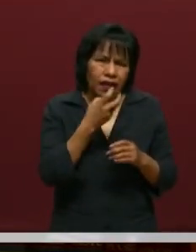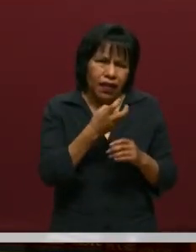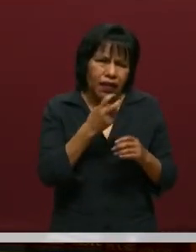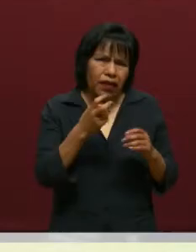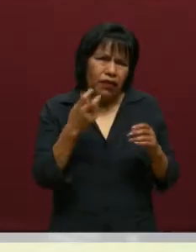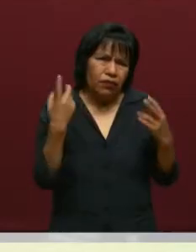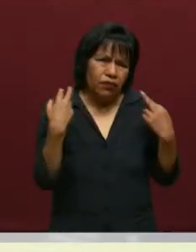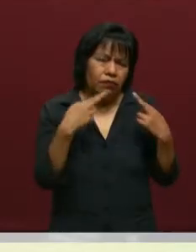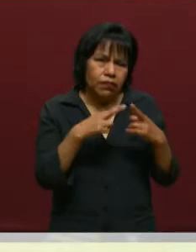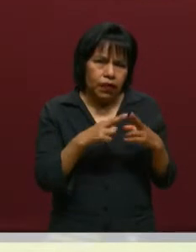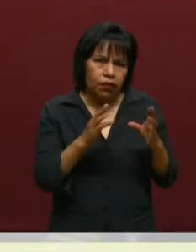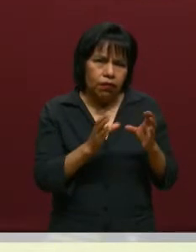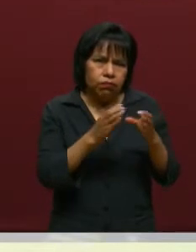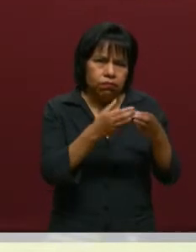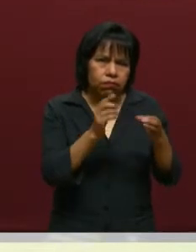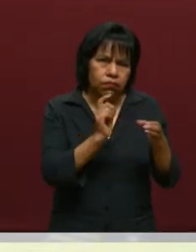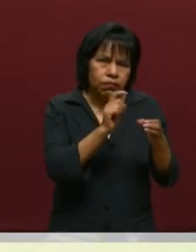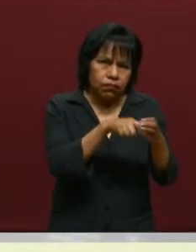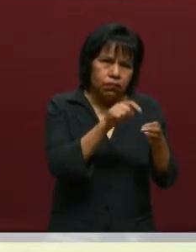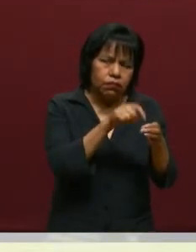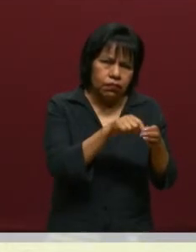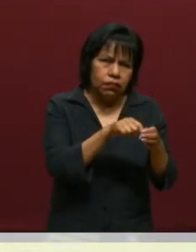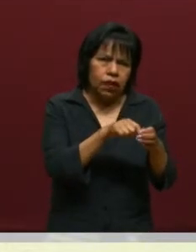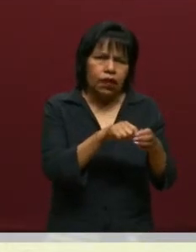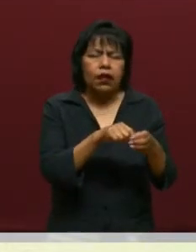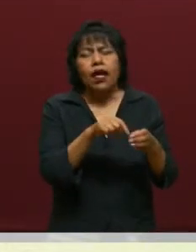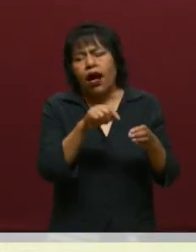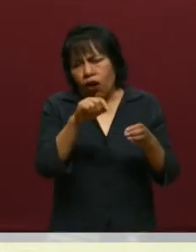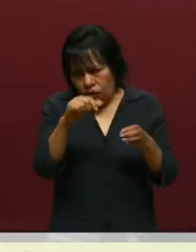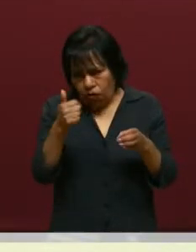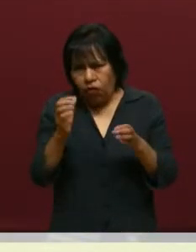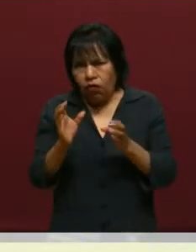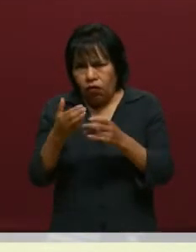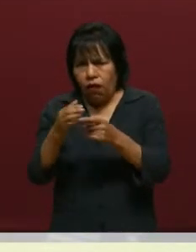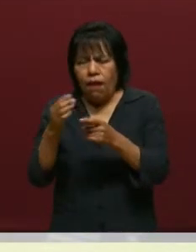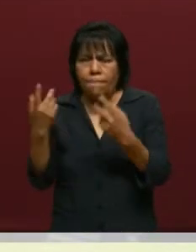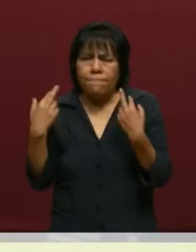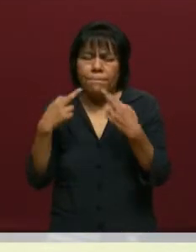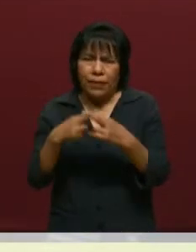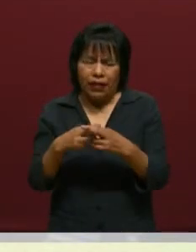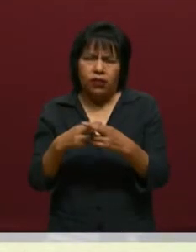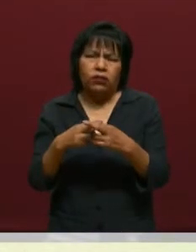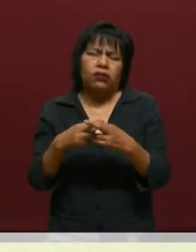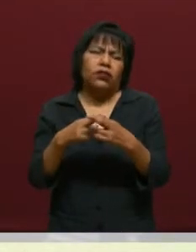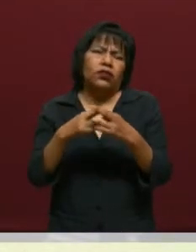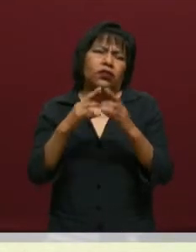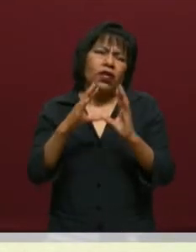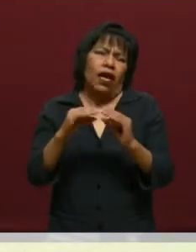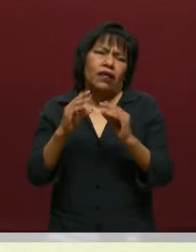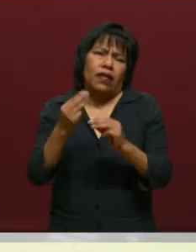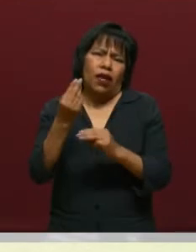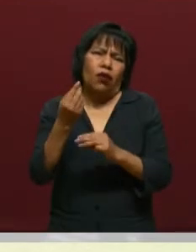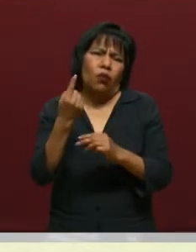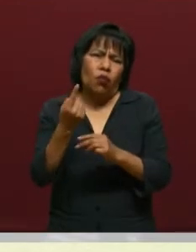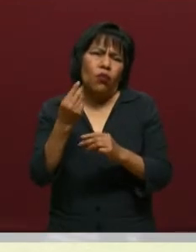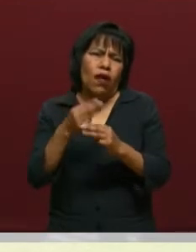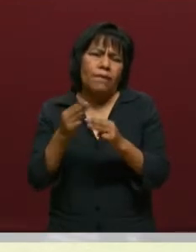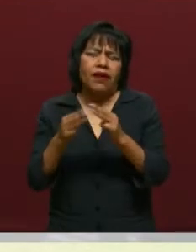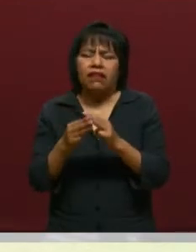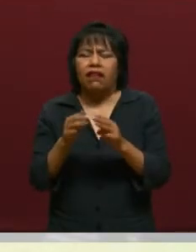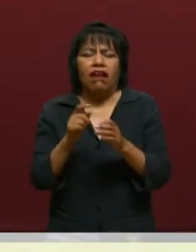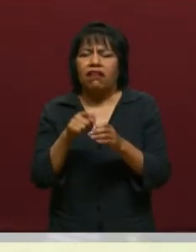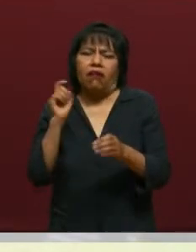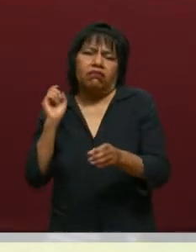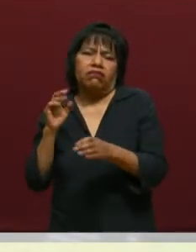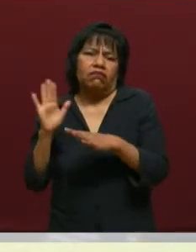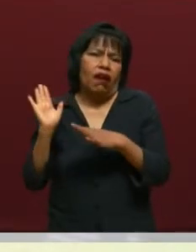cuerpos académicos. Además, hay profesores de asignatura. Aquellos profesores que van, dan una asignatura y salen de la institución. ¿De